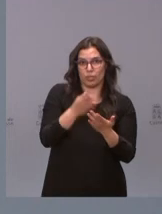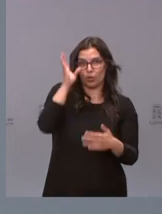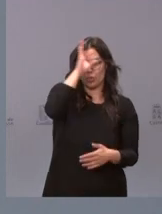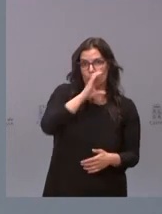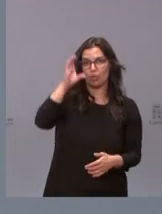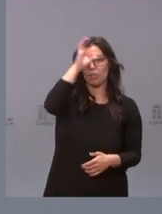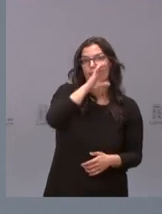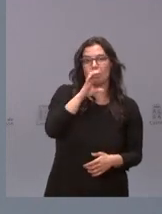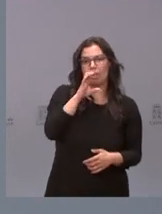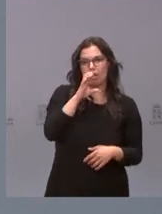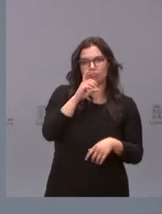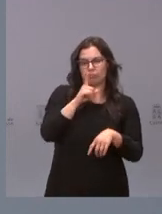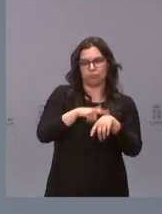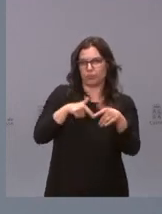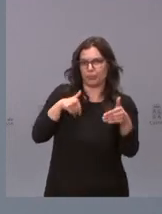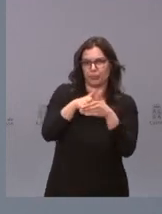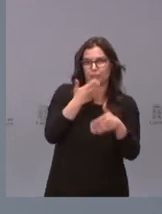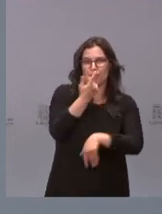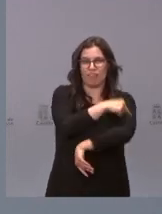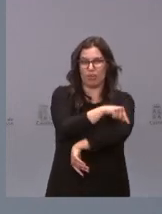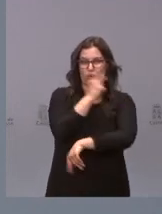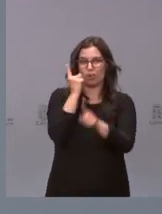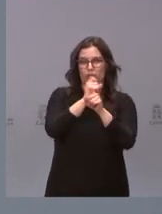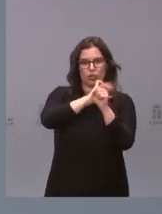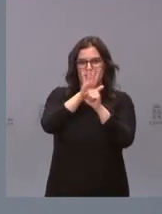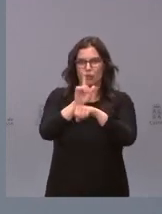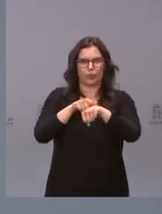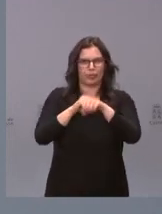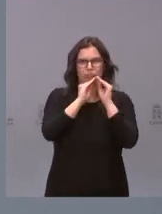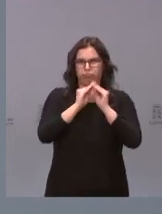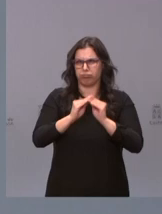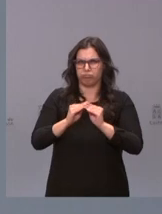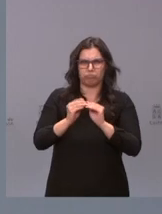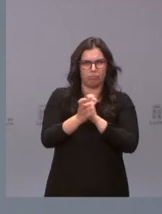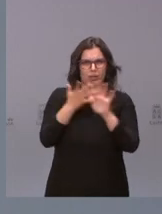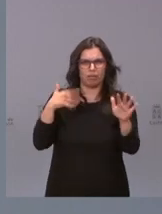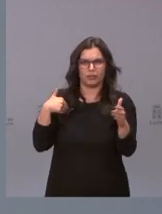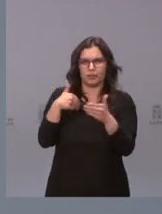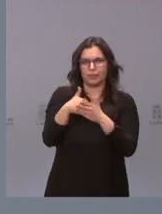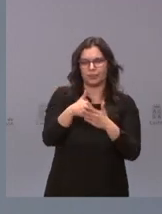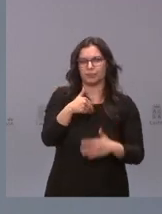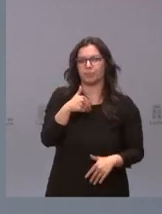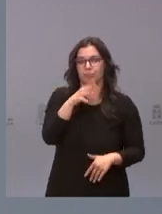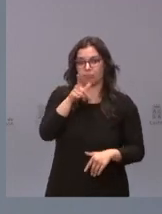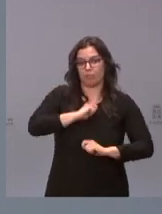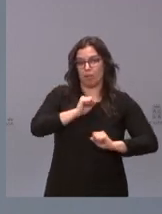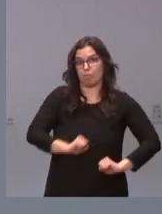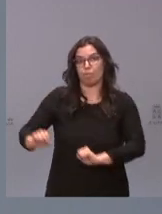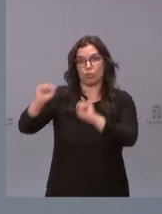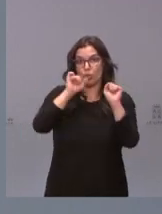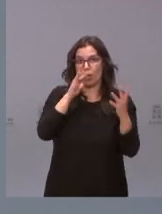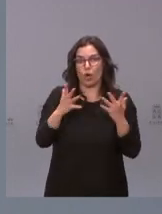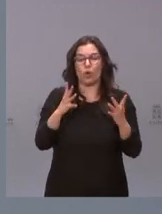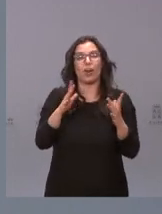en un tiempo récord, con las vacunas que están protegiéndonos en el momento más delicado,